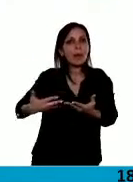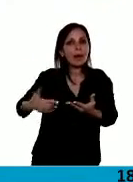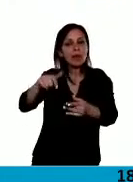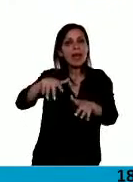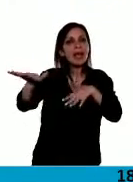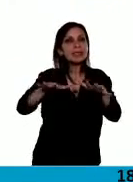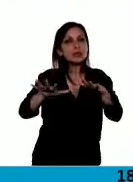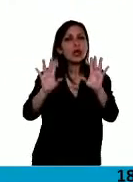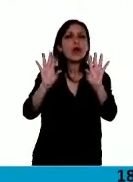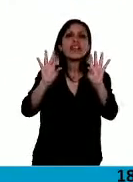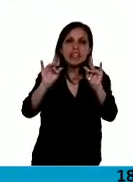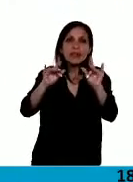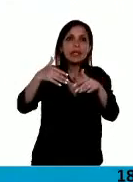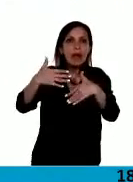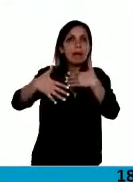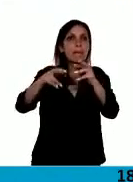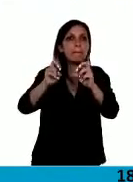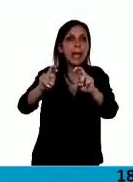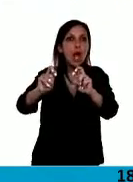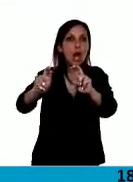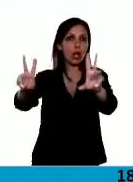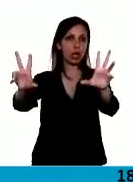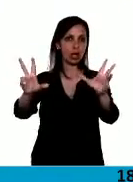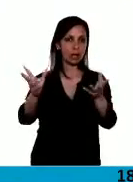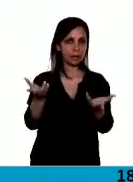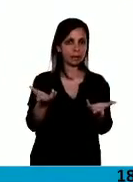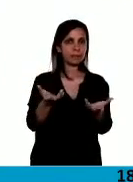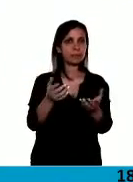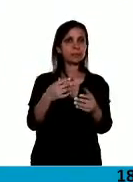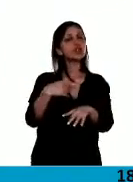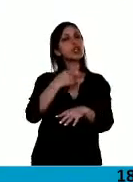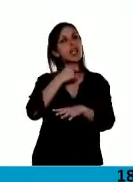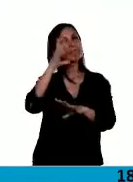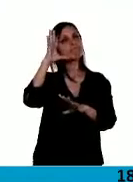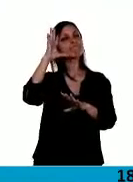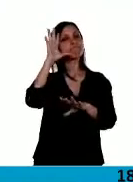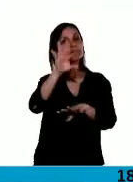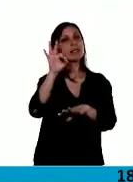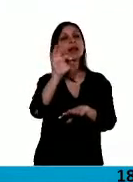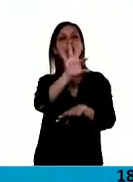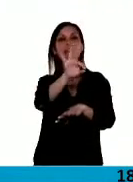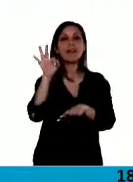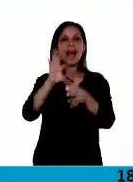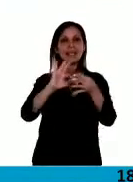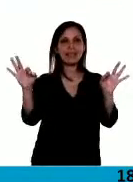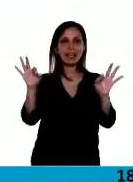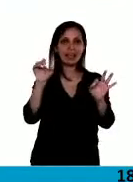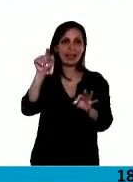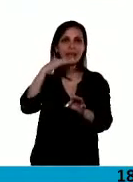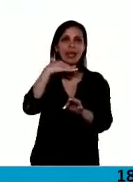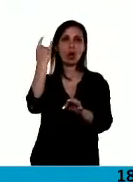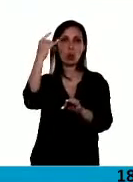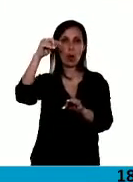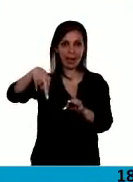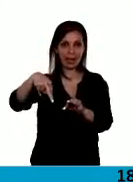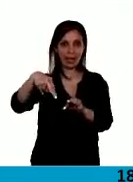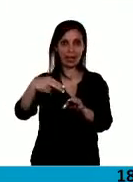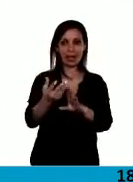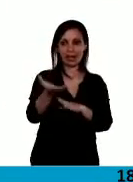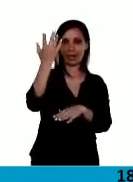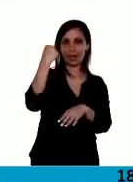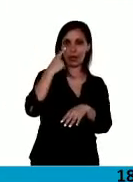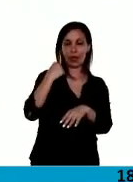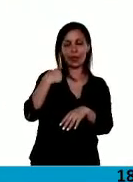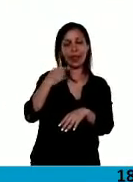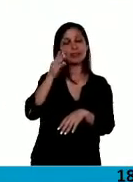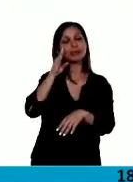difícil de sacar adelante. Y me quiero quedar, señor Presidente, con una frase de Juan que el otro día recorriendo la obra